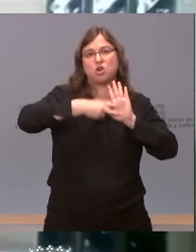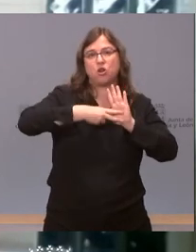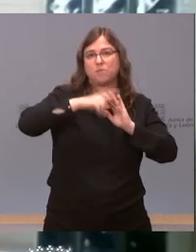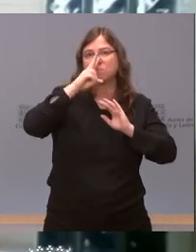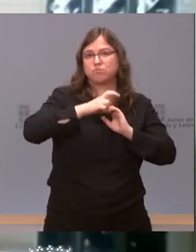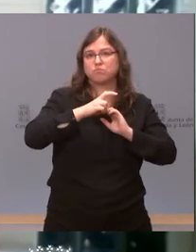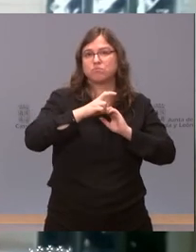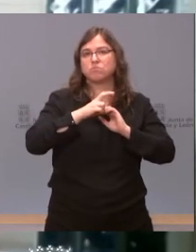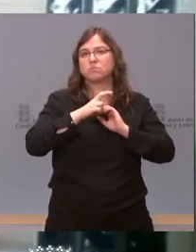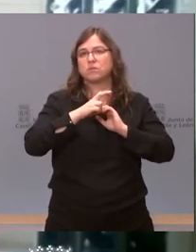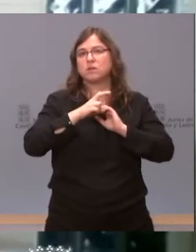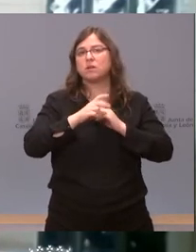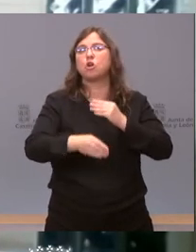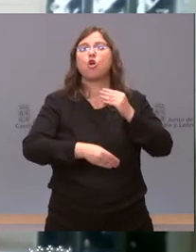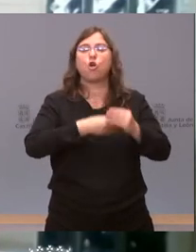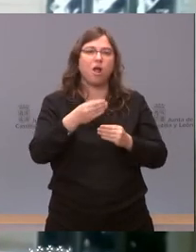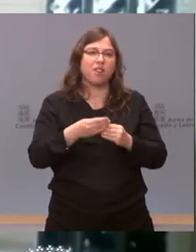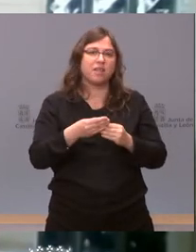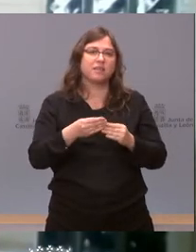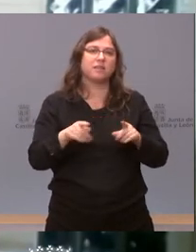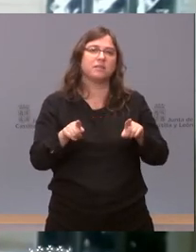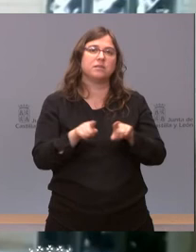lo habrían tenido que aplicar